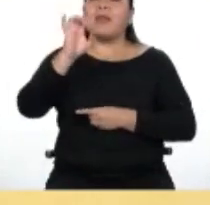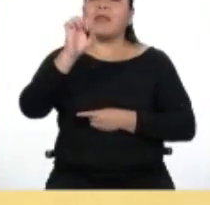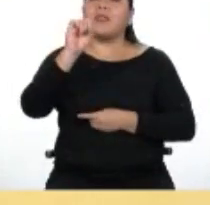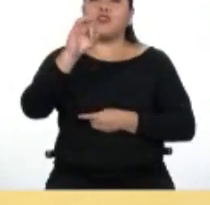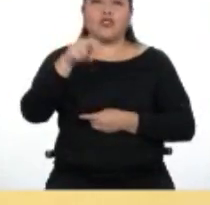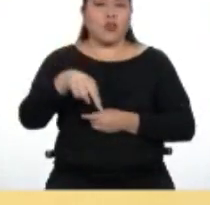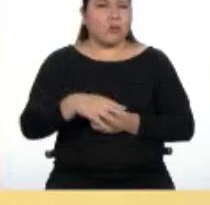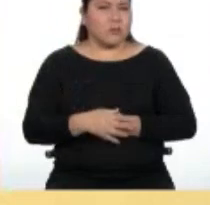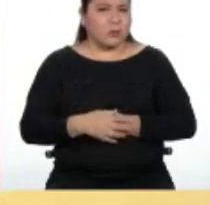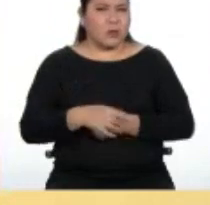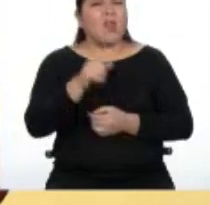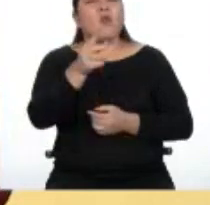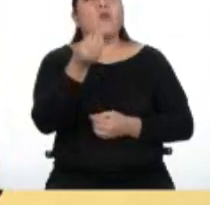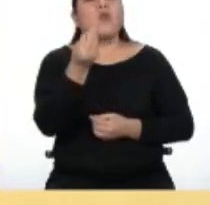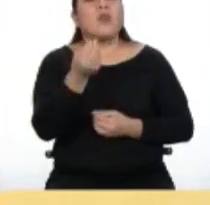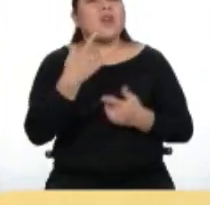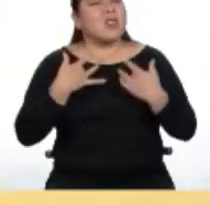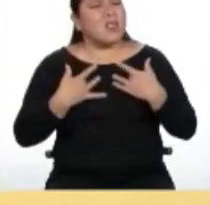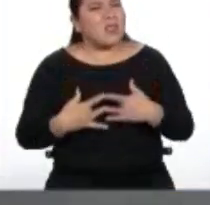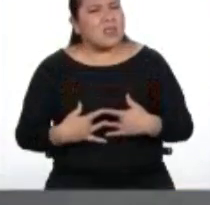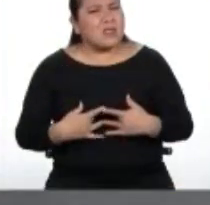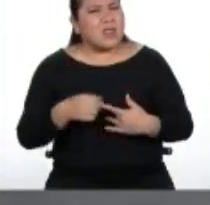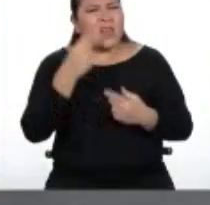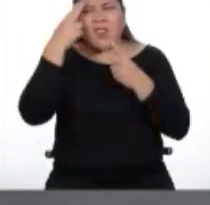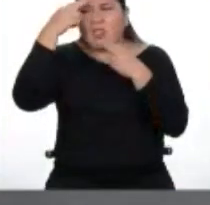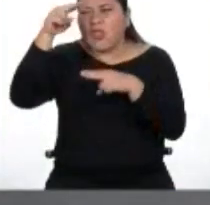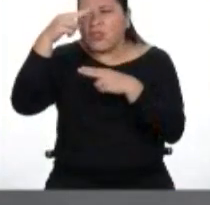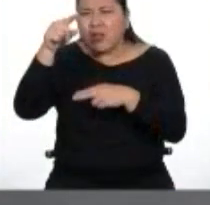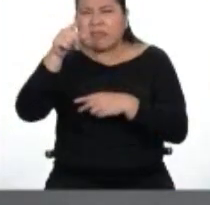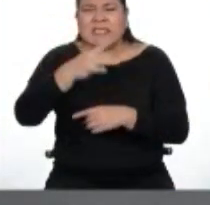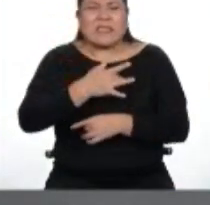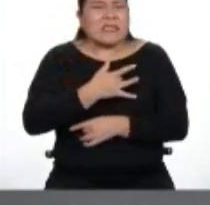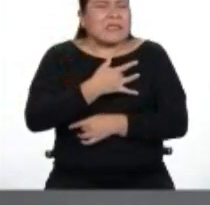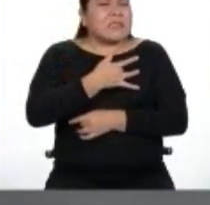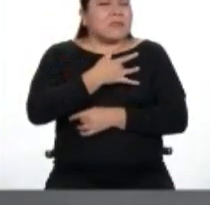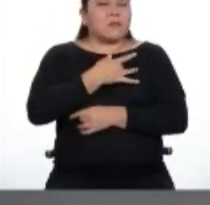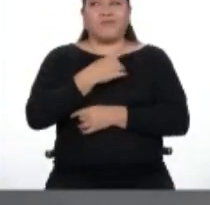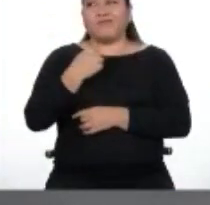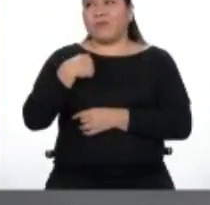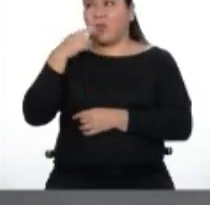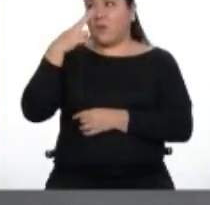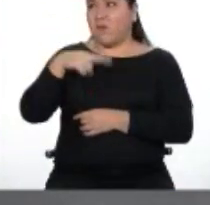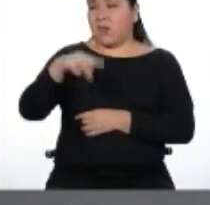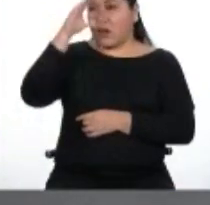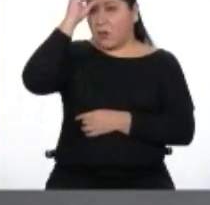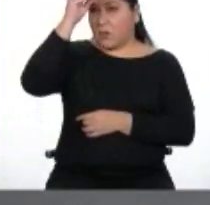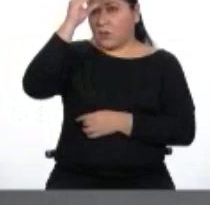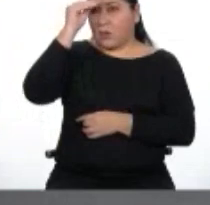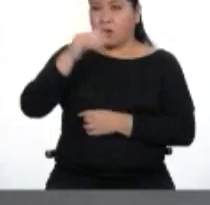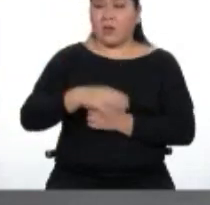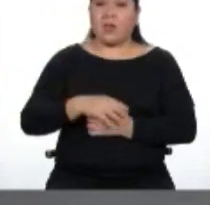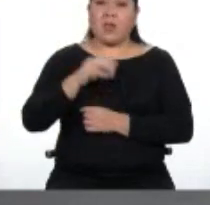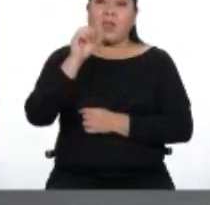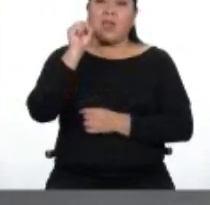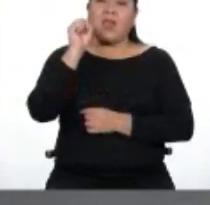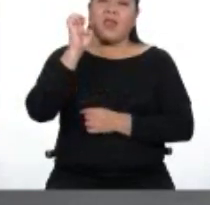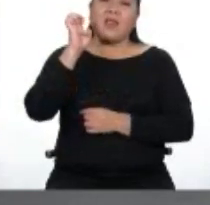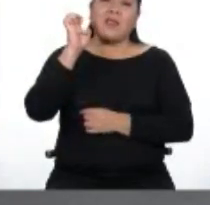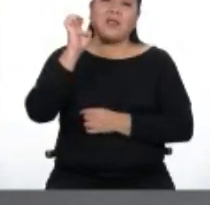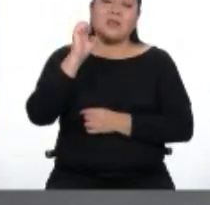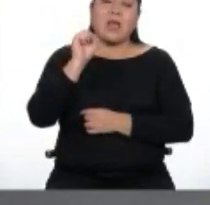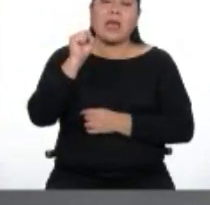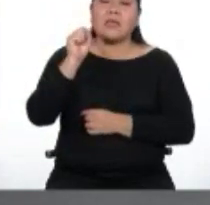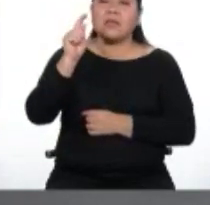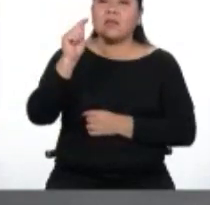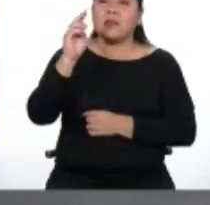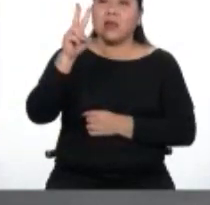noticia en particular viste que te quebró? Profesora, vi la noticia de un muchacho llamado Steven Flores. Él vive con